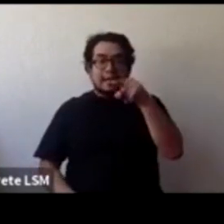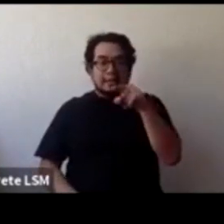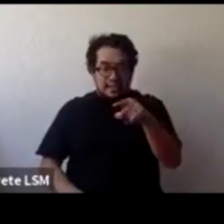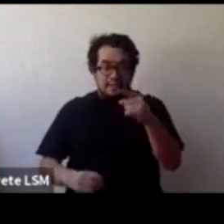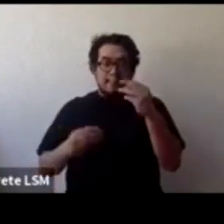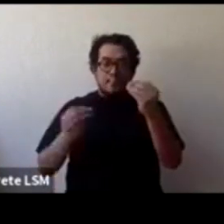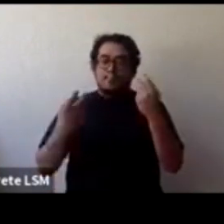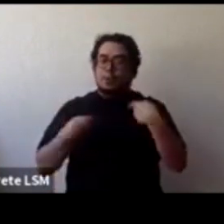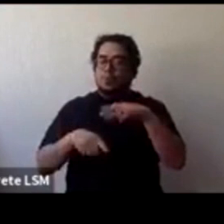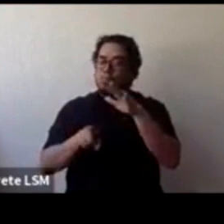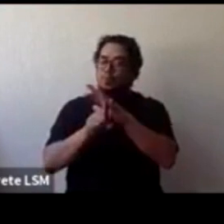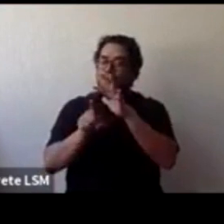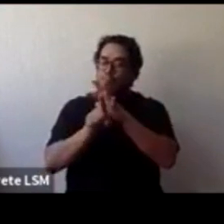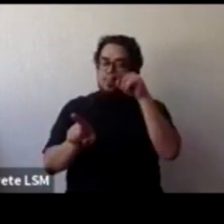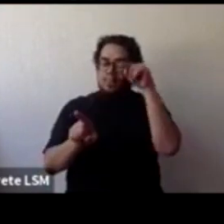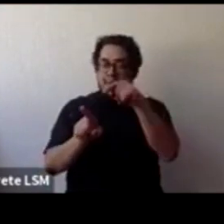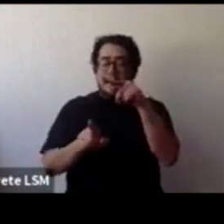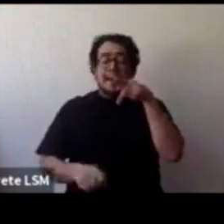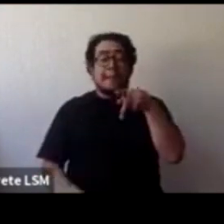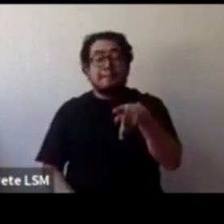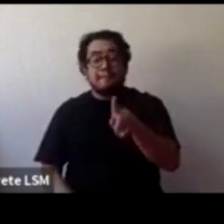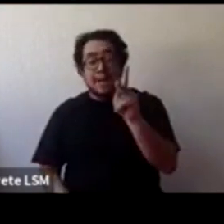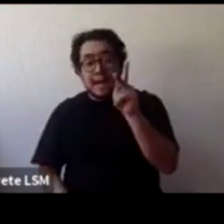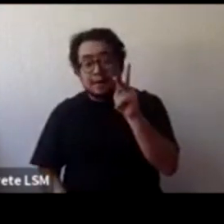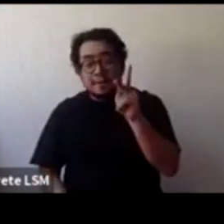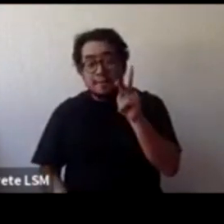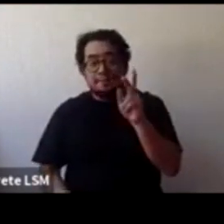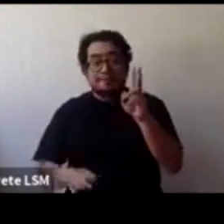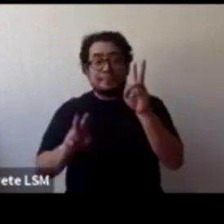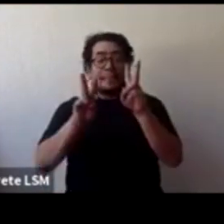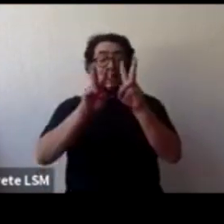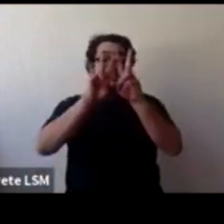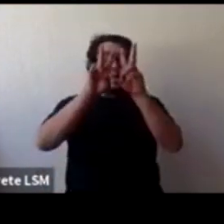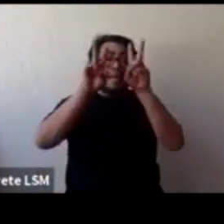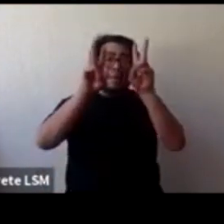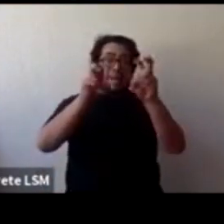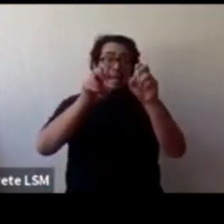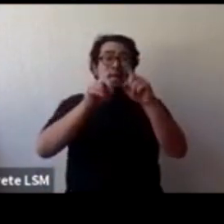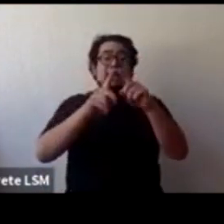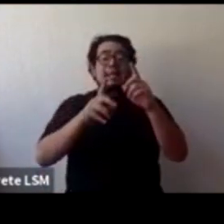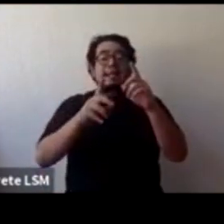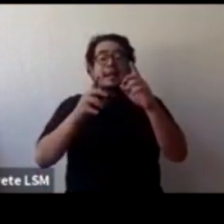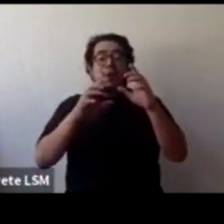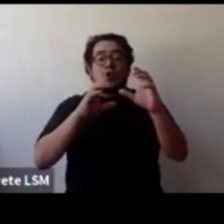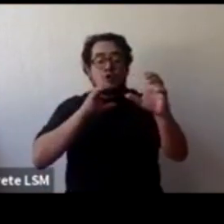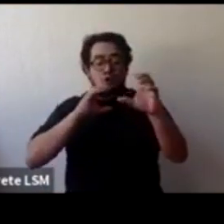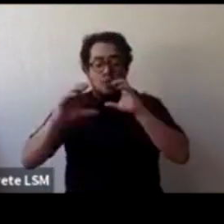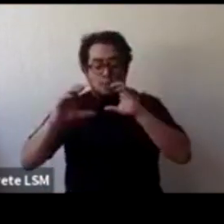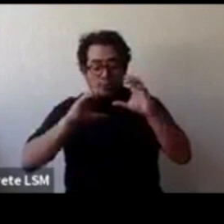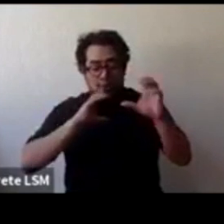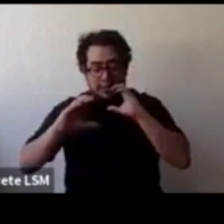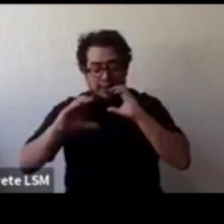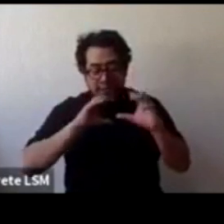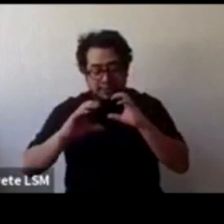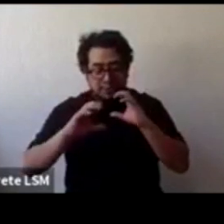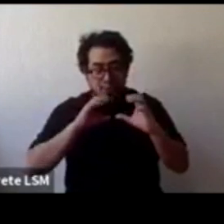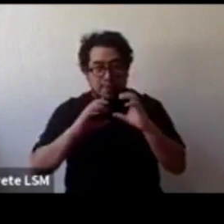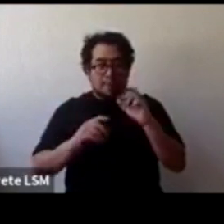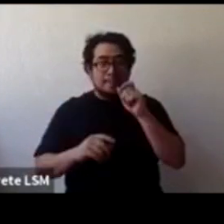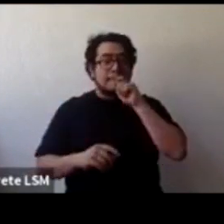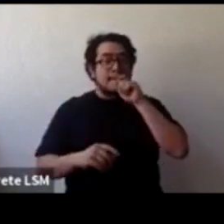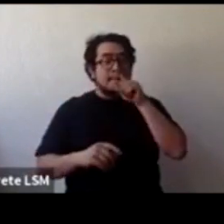cuanto más gente en términos de industria de sociedad civil de medios de comunicación también aborde el tema